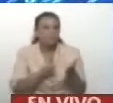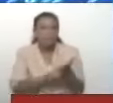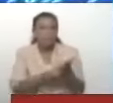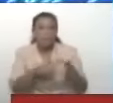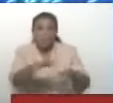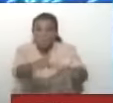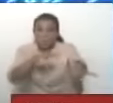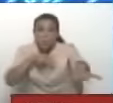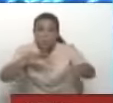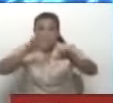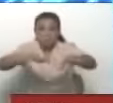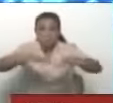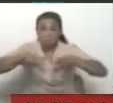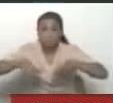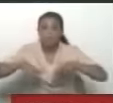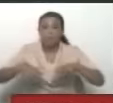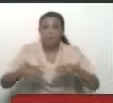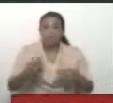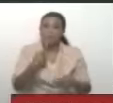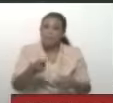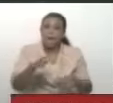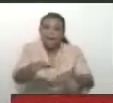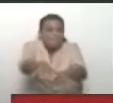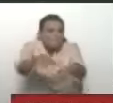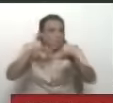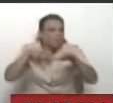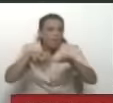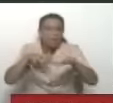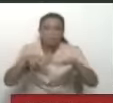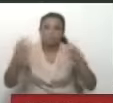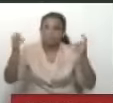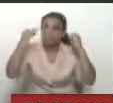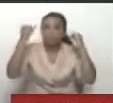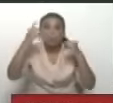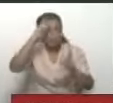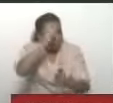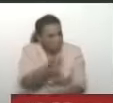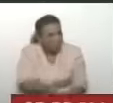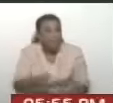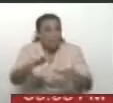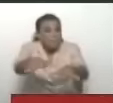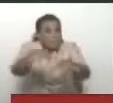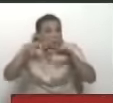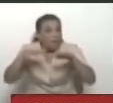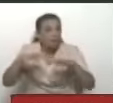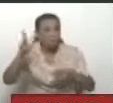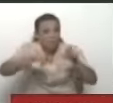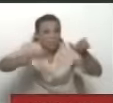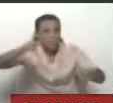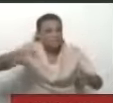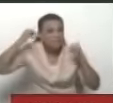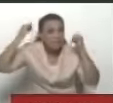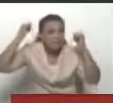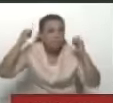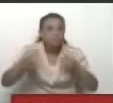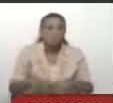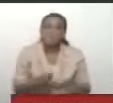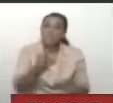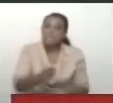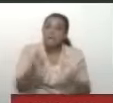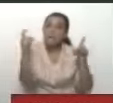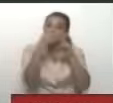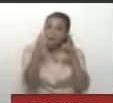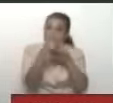una multitudinaria celebración, creo que es lo que más... Gracias, vale, por fin nos reconocen. ...pudiese decir. Entonces, de aquí sale